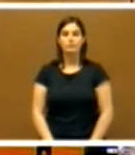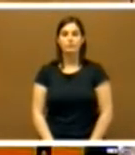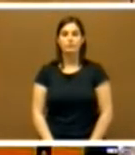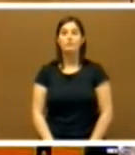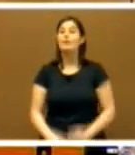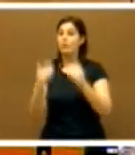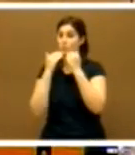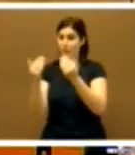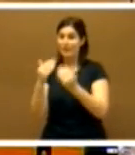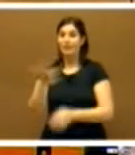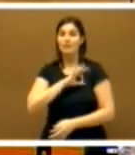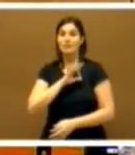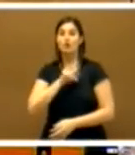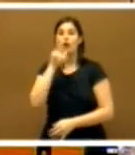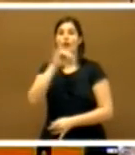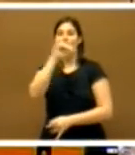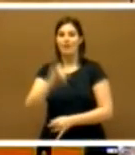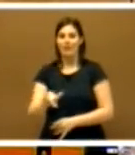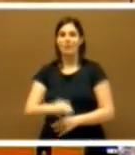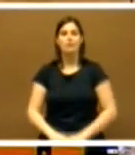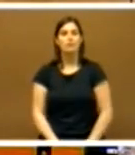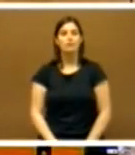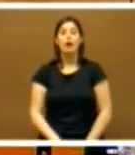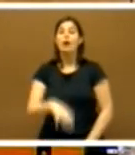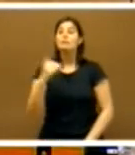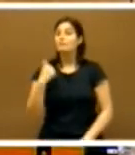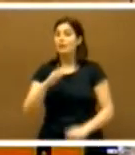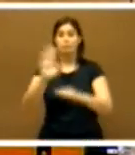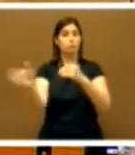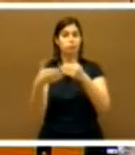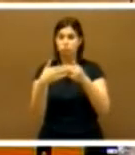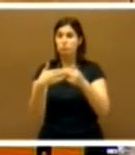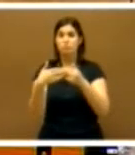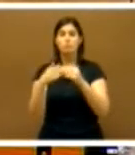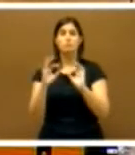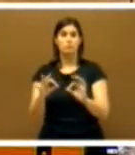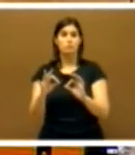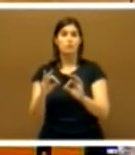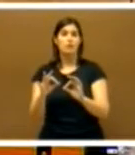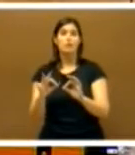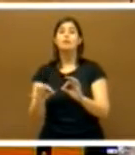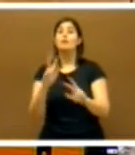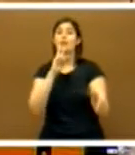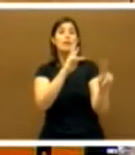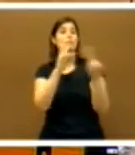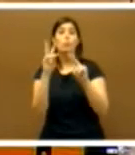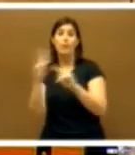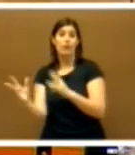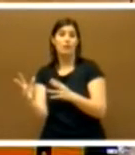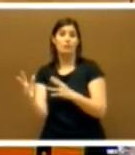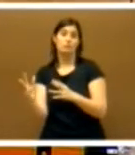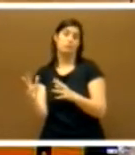Muchas gracias, señor Hernández Carrón. Para cerrar definitivamente el debate y contestar de forma global